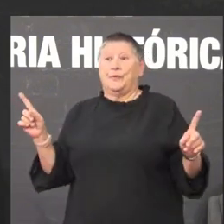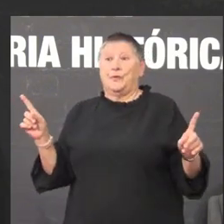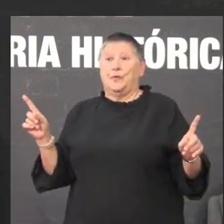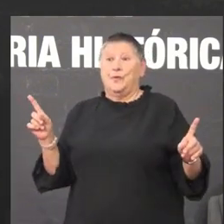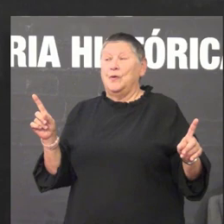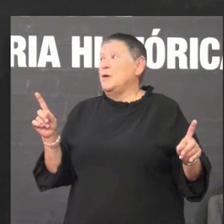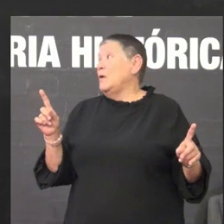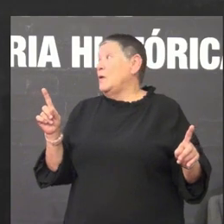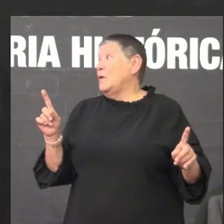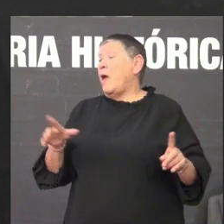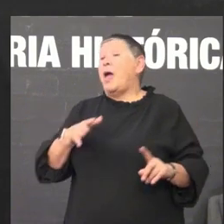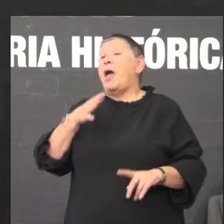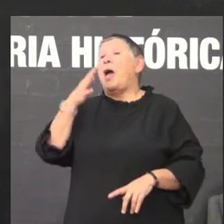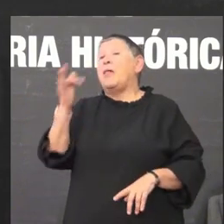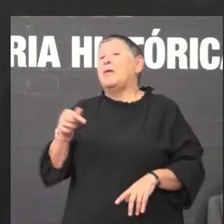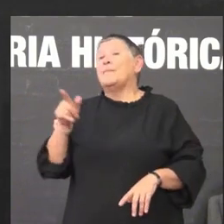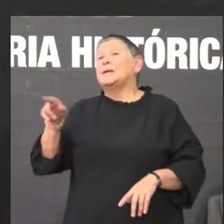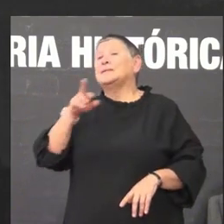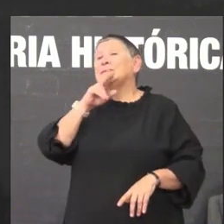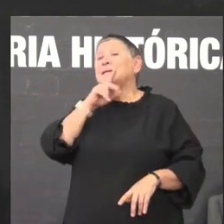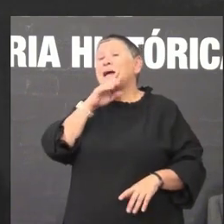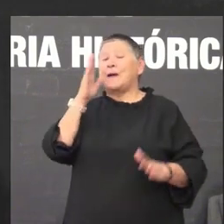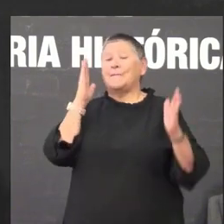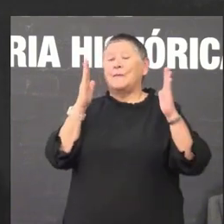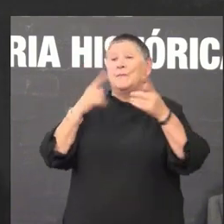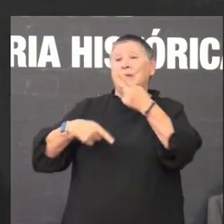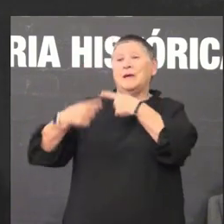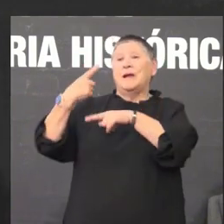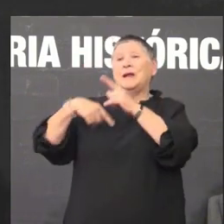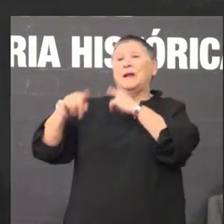fala da xeración de 1916